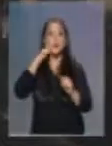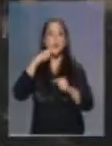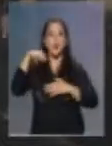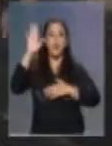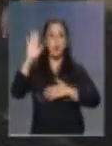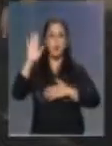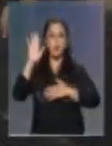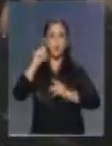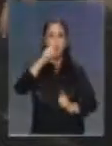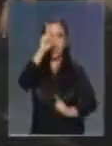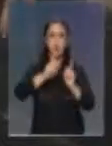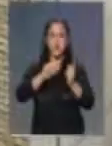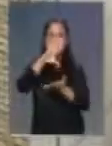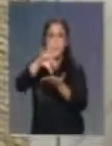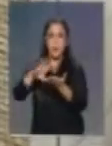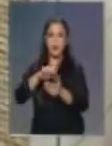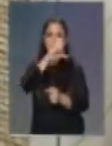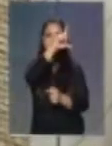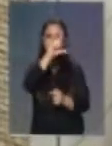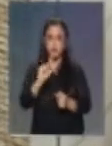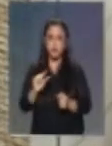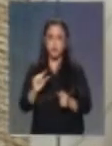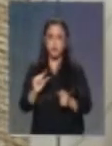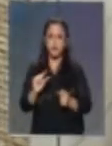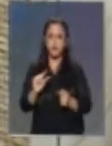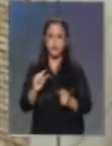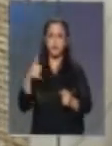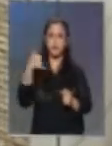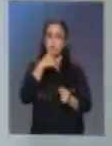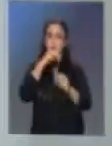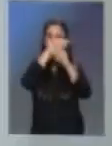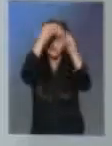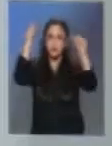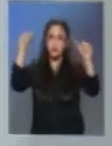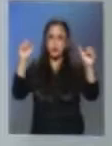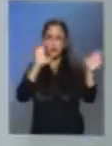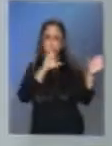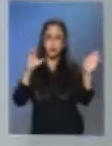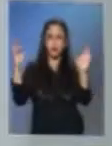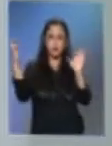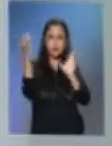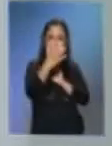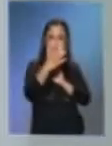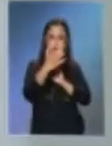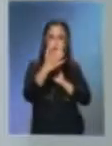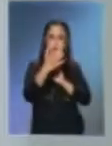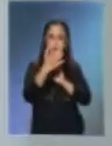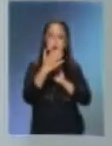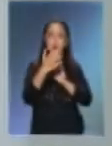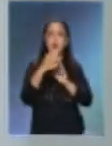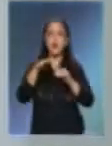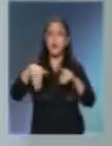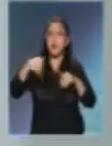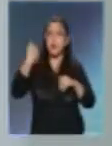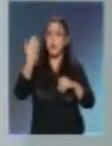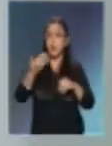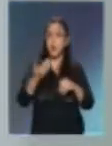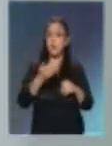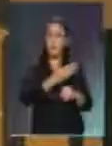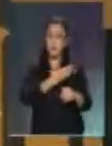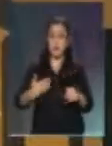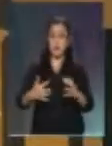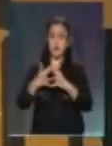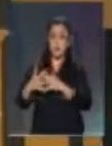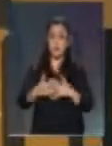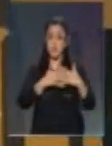y disminuir así los efectos del cambio climático. Dos años después, el actual presidente de Estados Unidos anunció que se retirarían de este